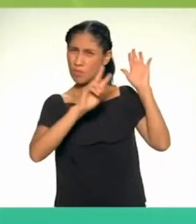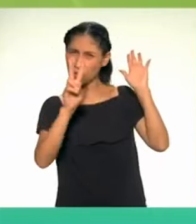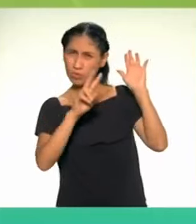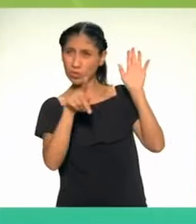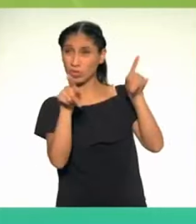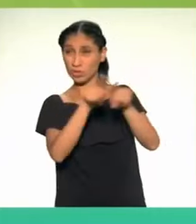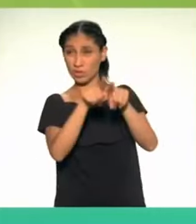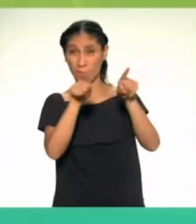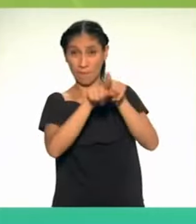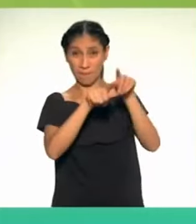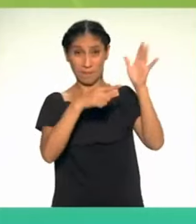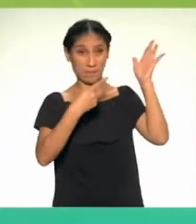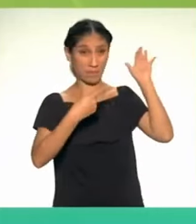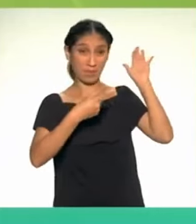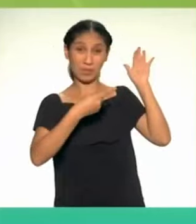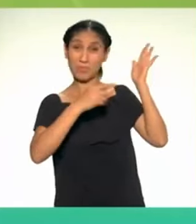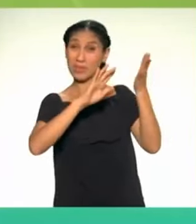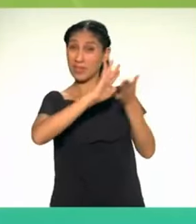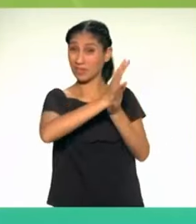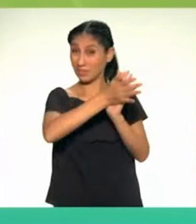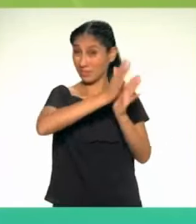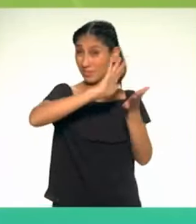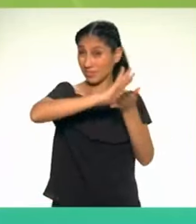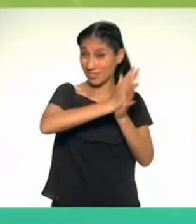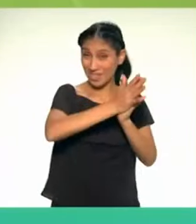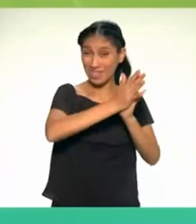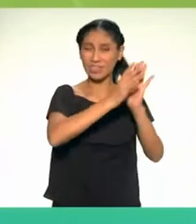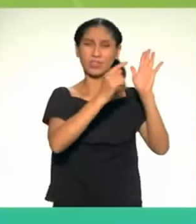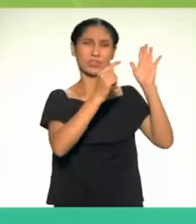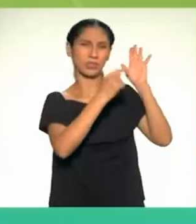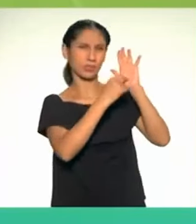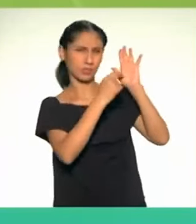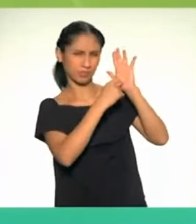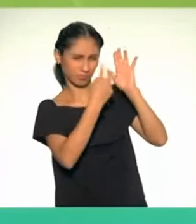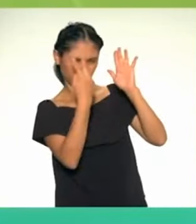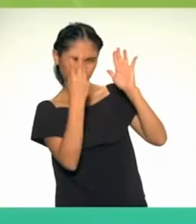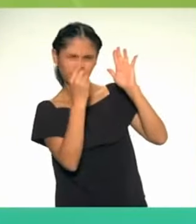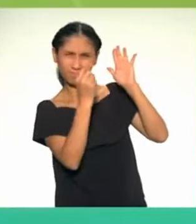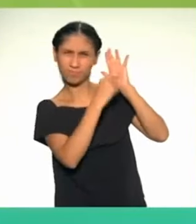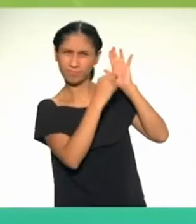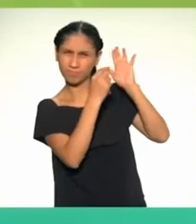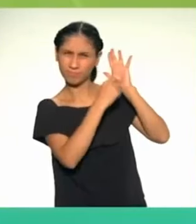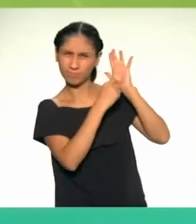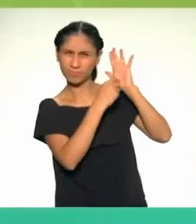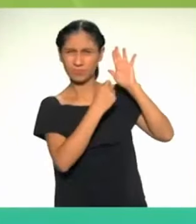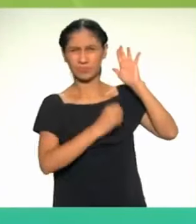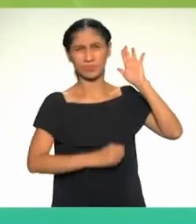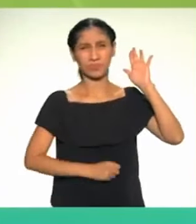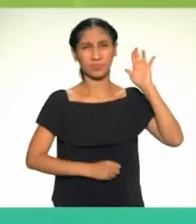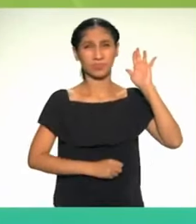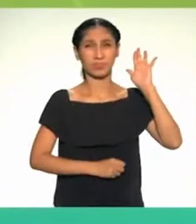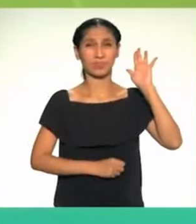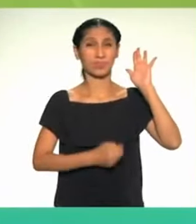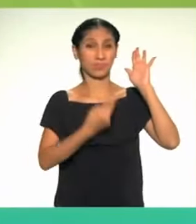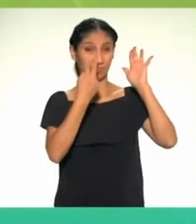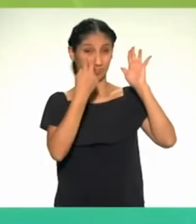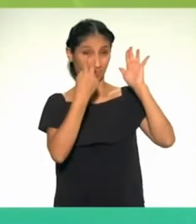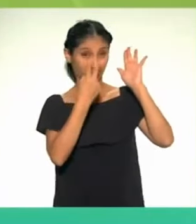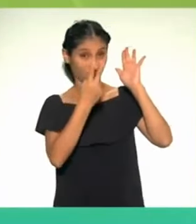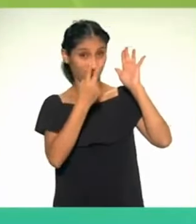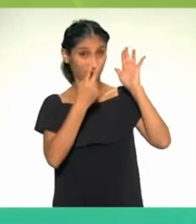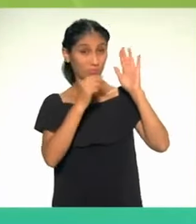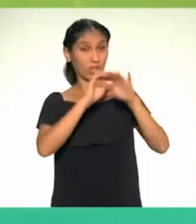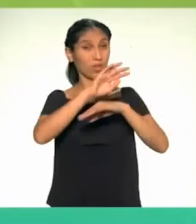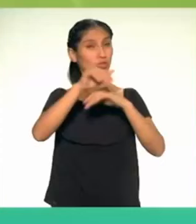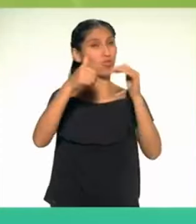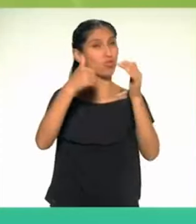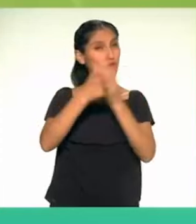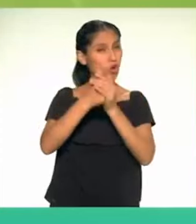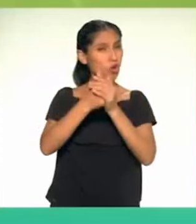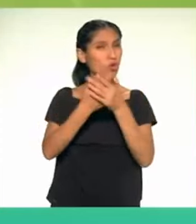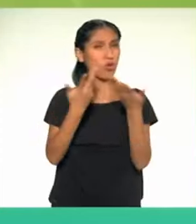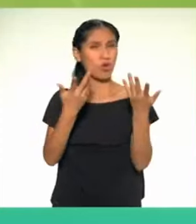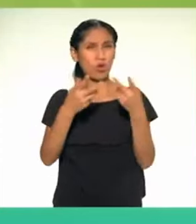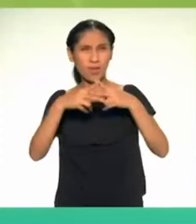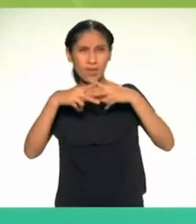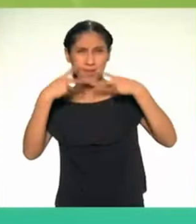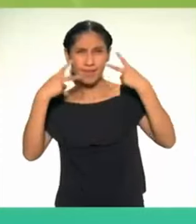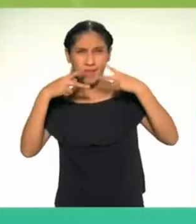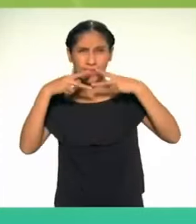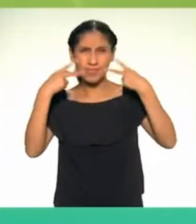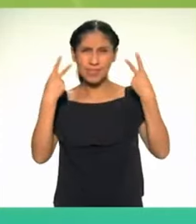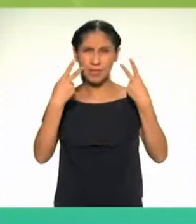madurados, derivados de la tara, fibra procesada de camélido. En la Amazonía peruana destacan las plantas